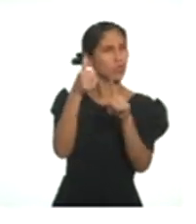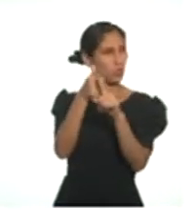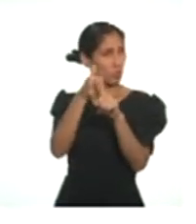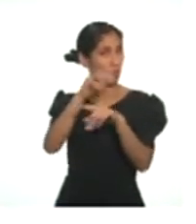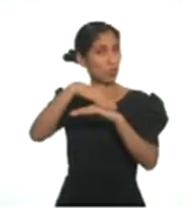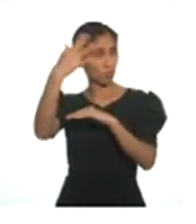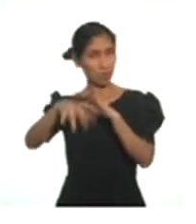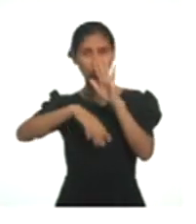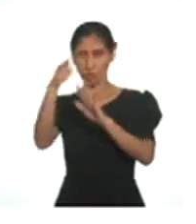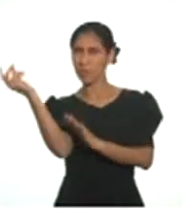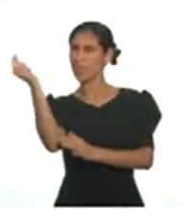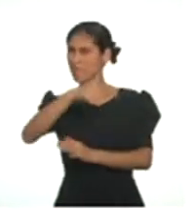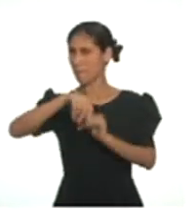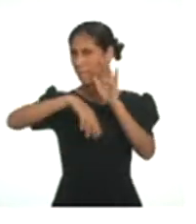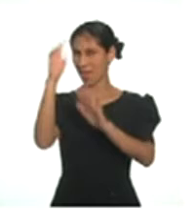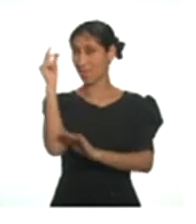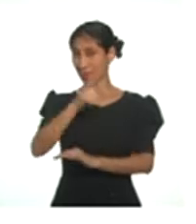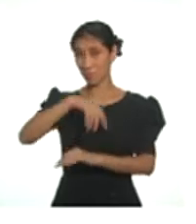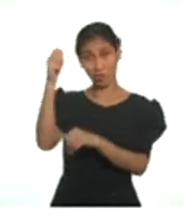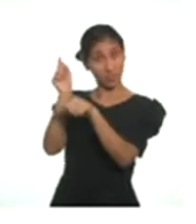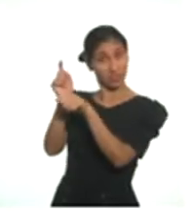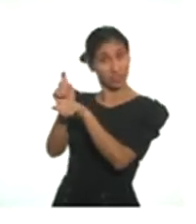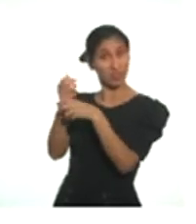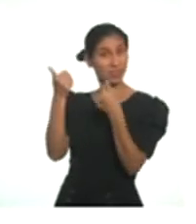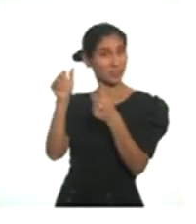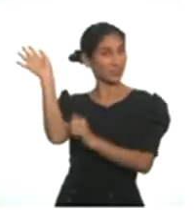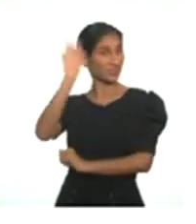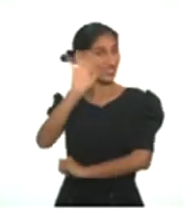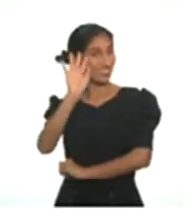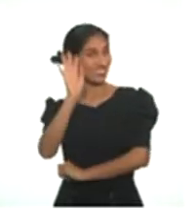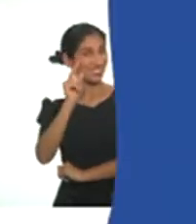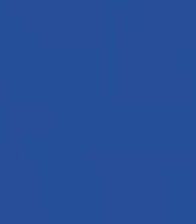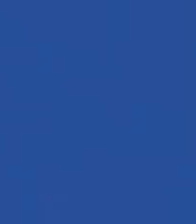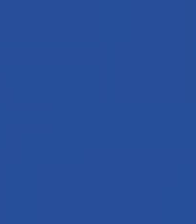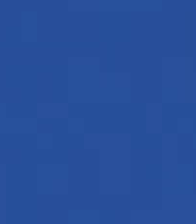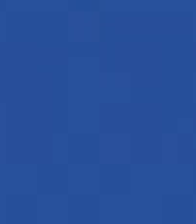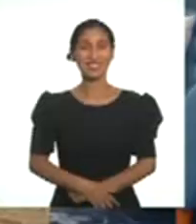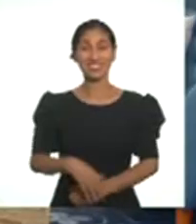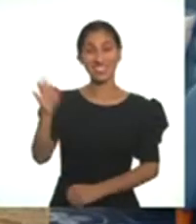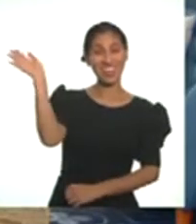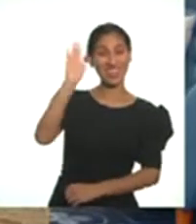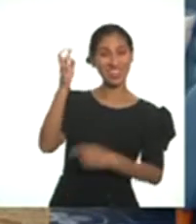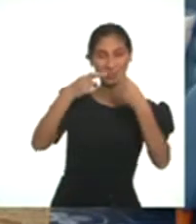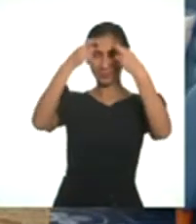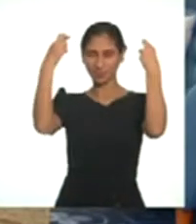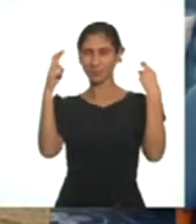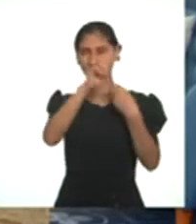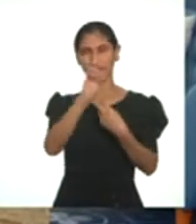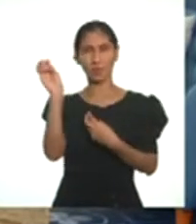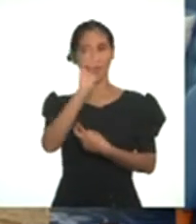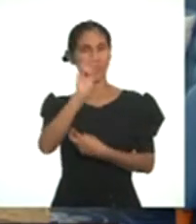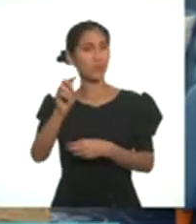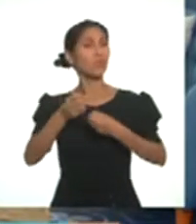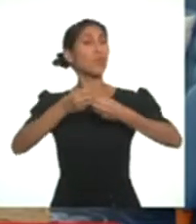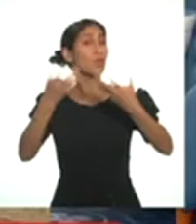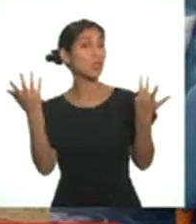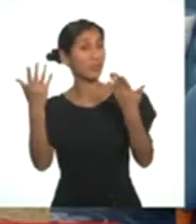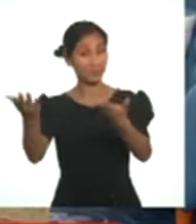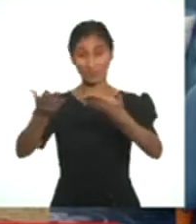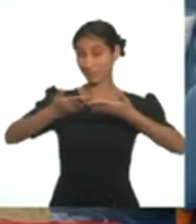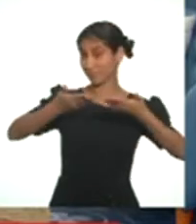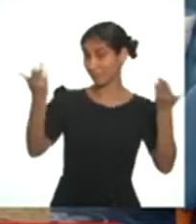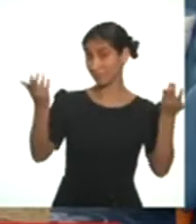reto a hacerlo mucho más rápido y a compartirlo con alguien. Nos vemos. Hola, Provo 2021, ¿cómo han estado?